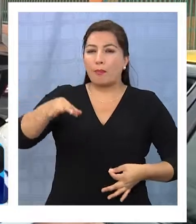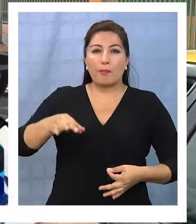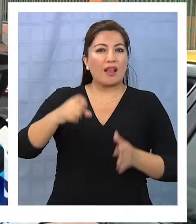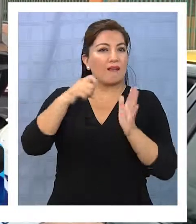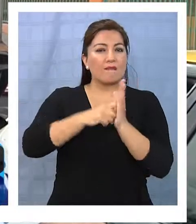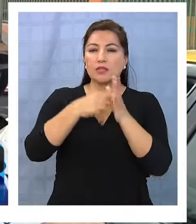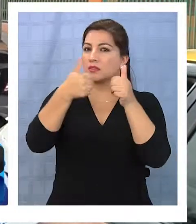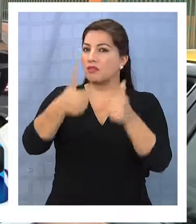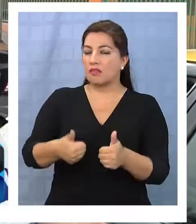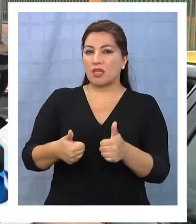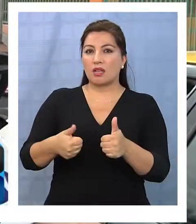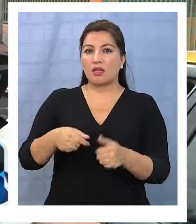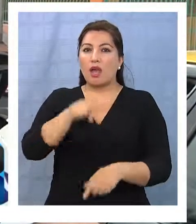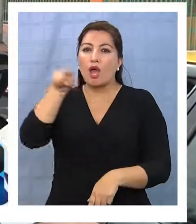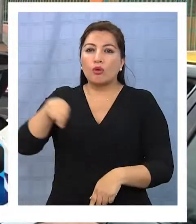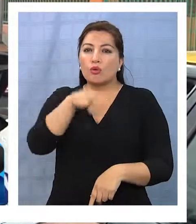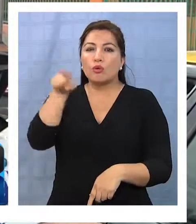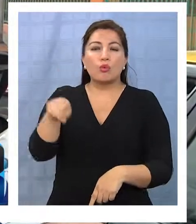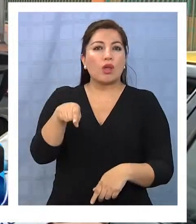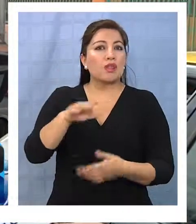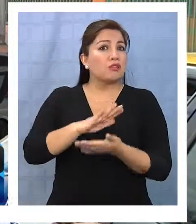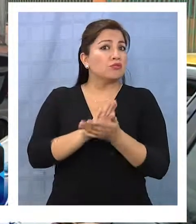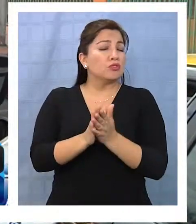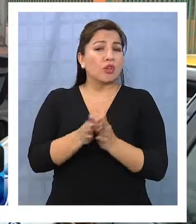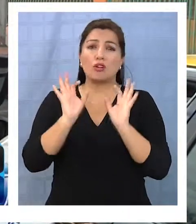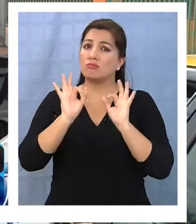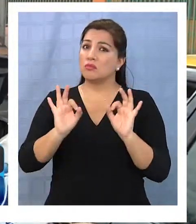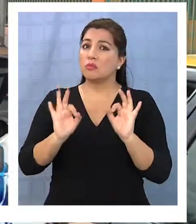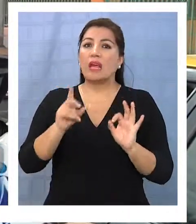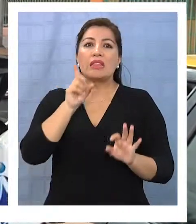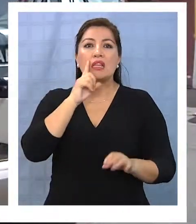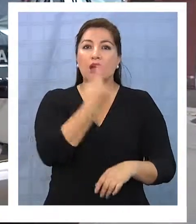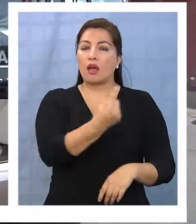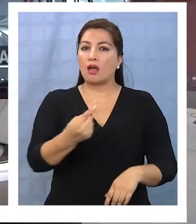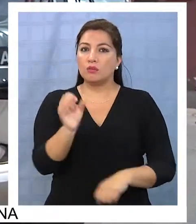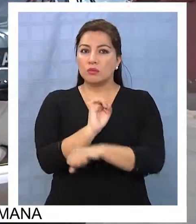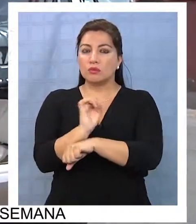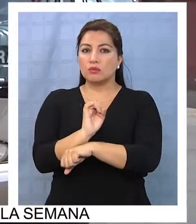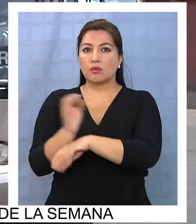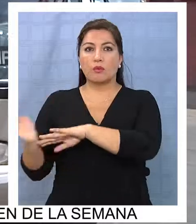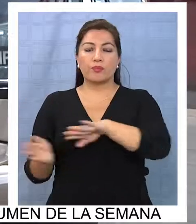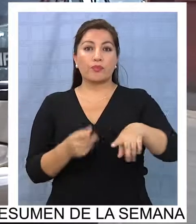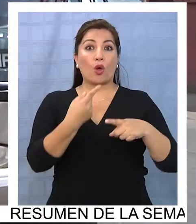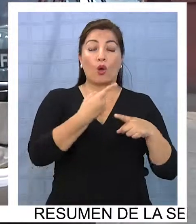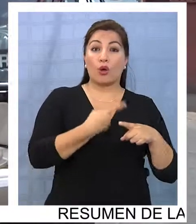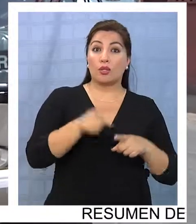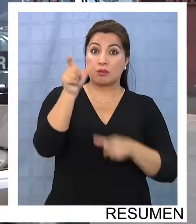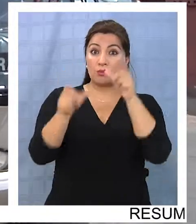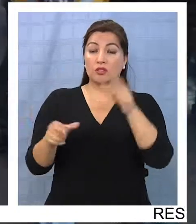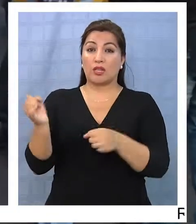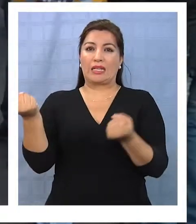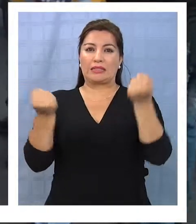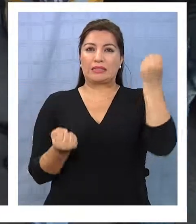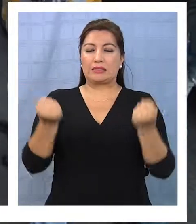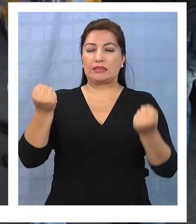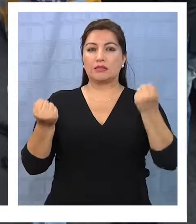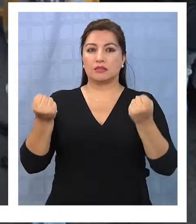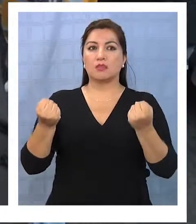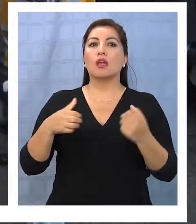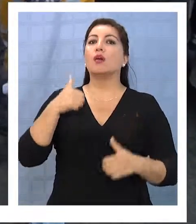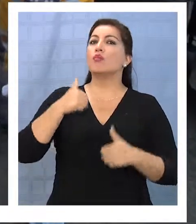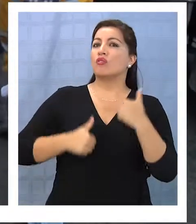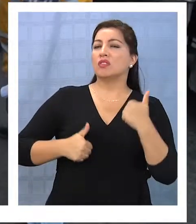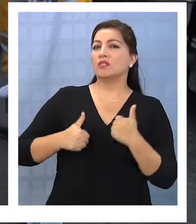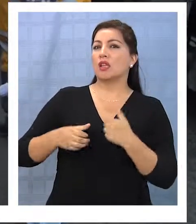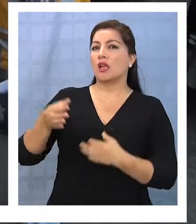al día, neumáticos, lo normal que tienen que tener los vehículos en buen estado. Otros conductores y profesionales del transporte